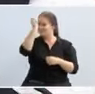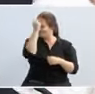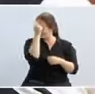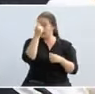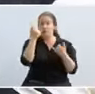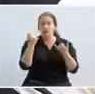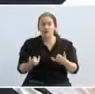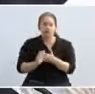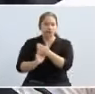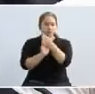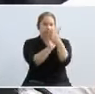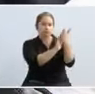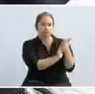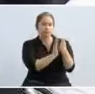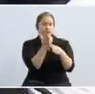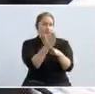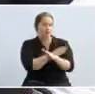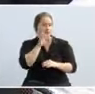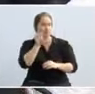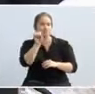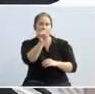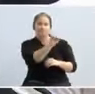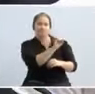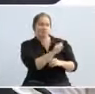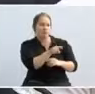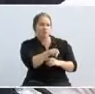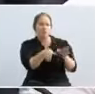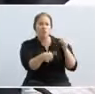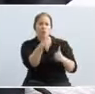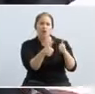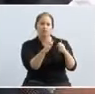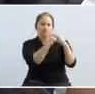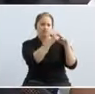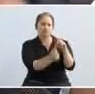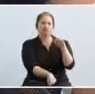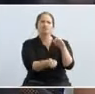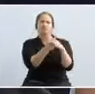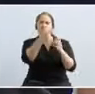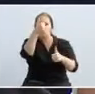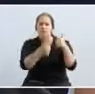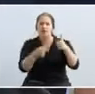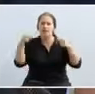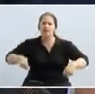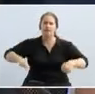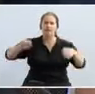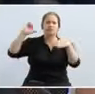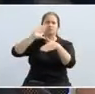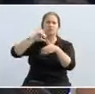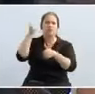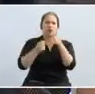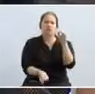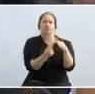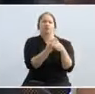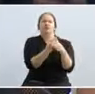lo que identificamos como el principal generador de descomposición social en nuestro continente, que es